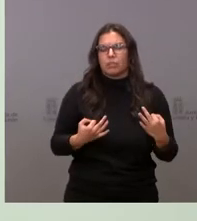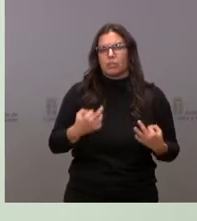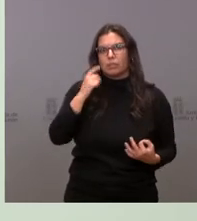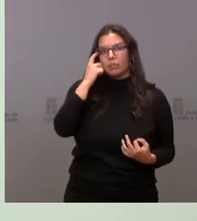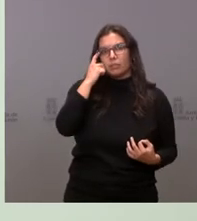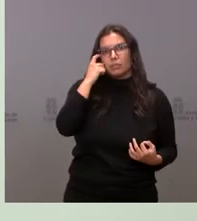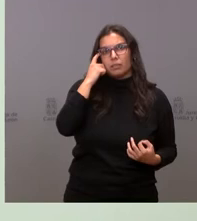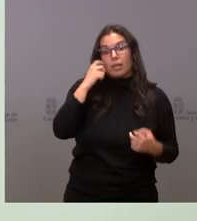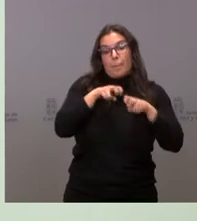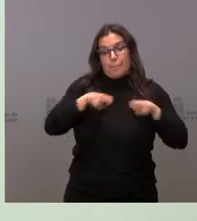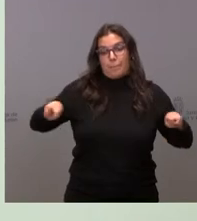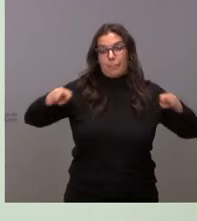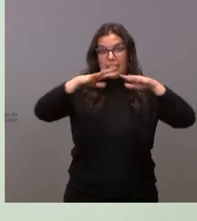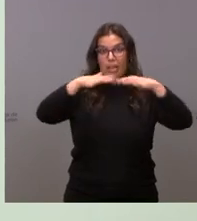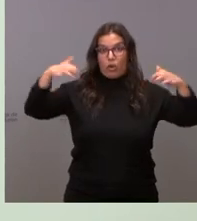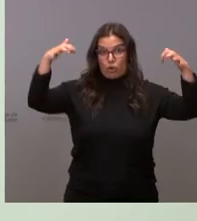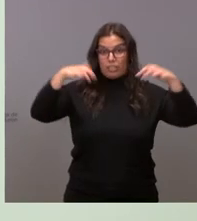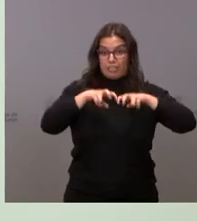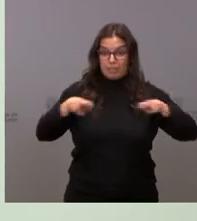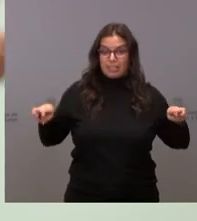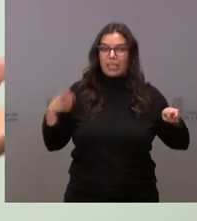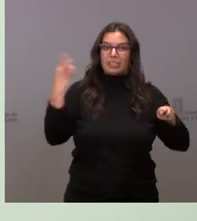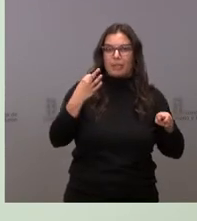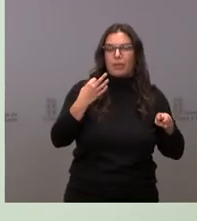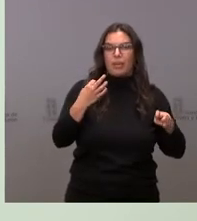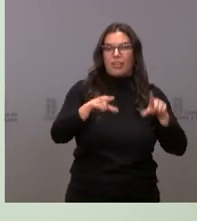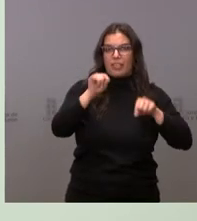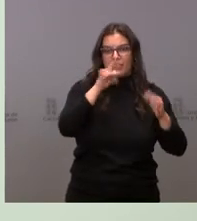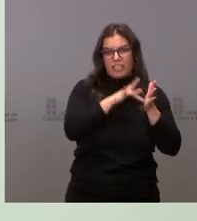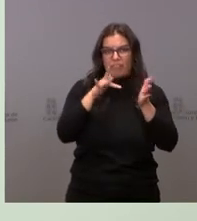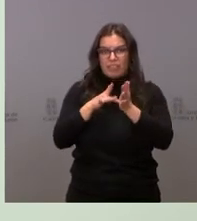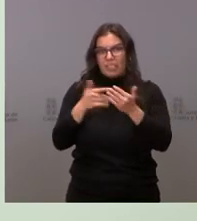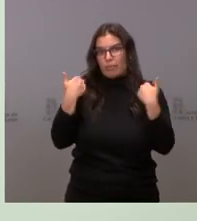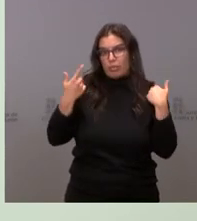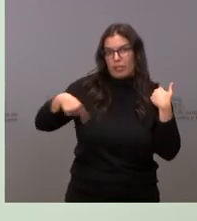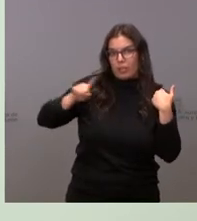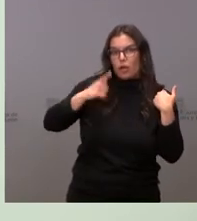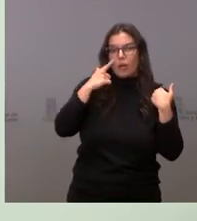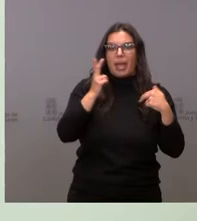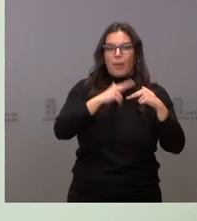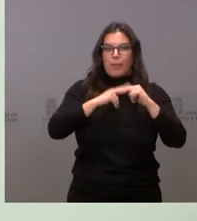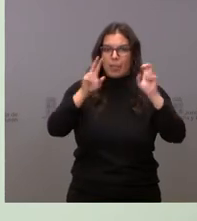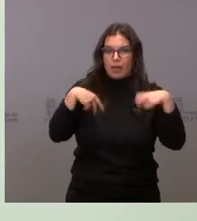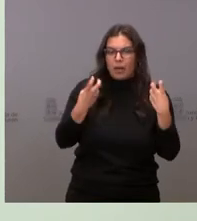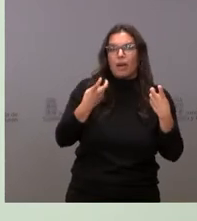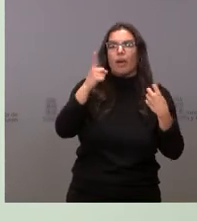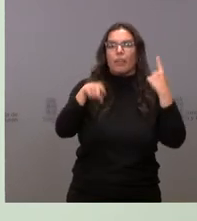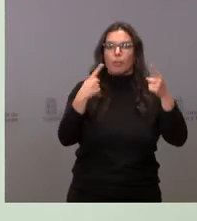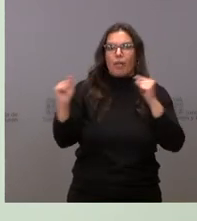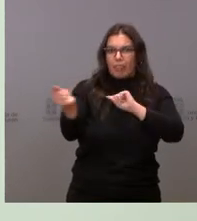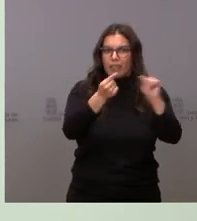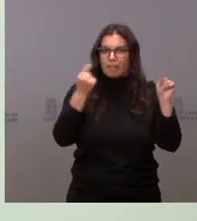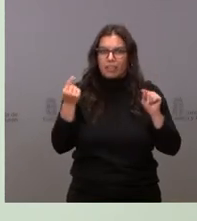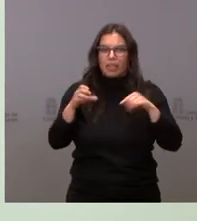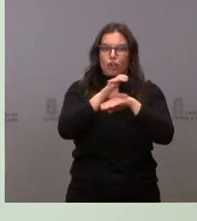a la Mesa de las Cortes, elaborar el calendario, si hubiera enmienda a la totalidad, las comparecencias de los consejeros